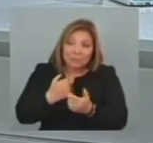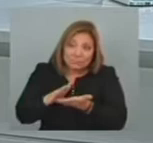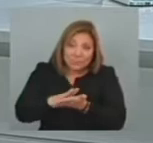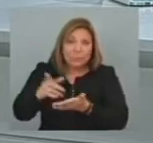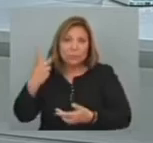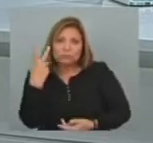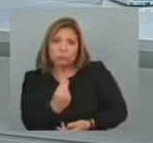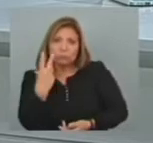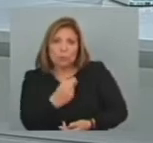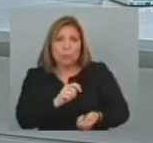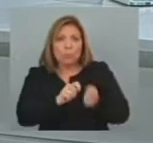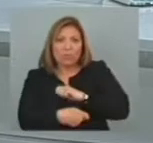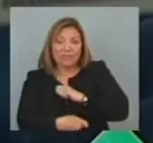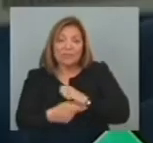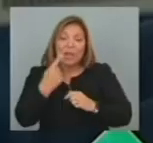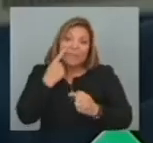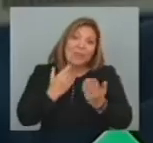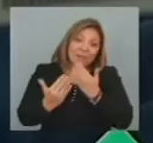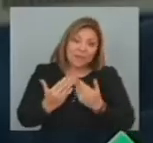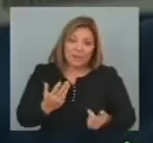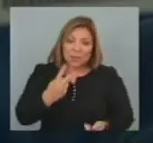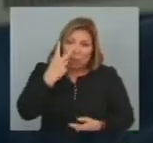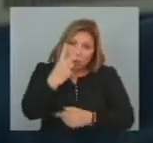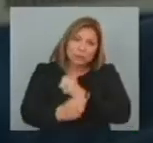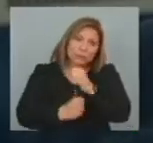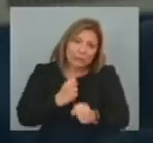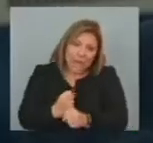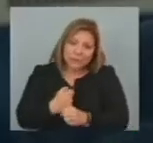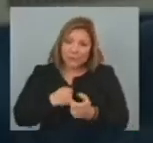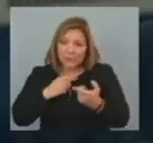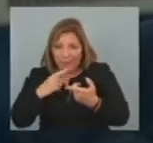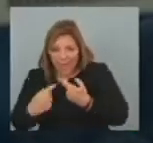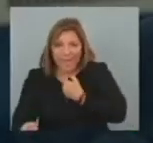opone A esta modificación Hemos negociado Durante dos años Ha sido realmente